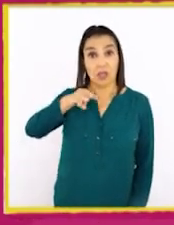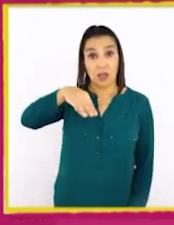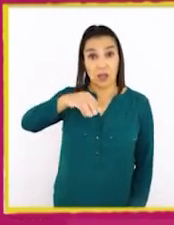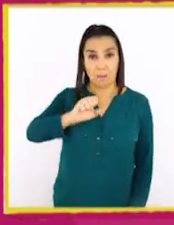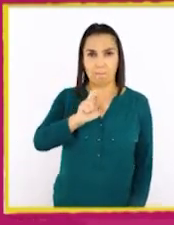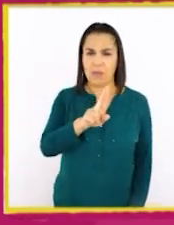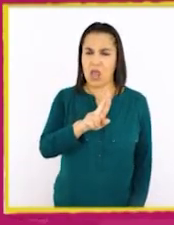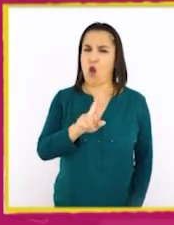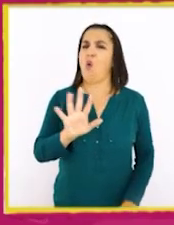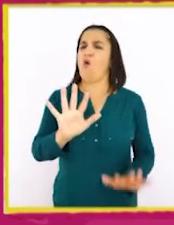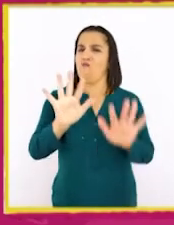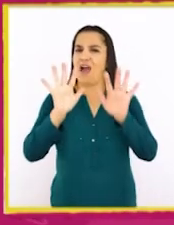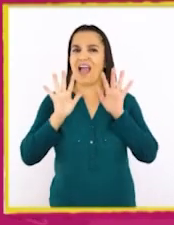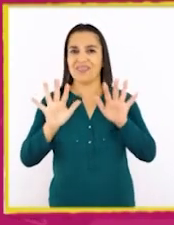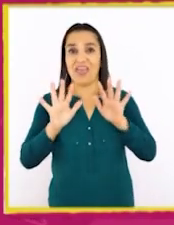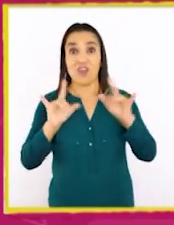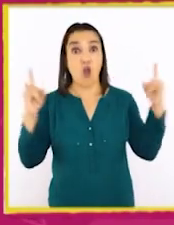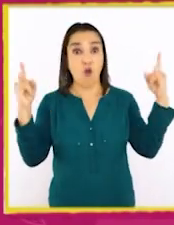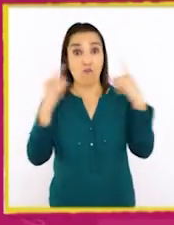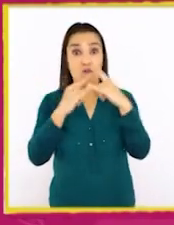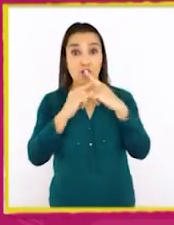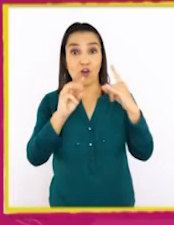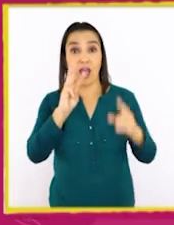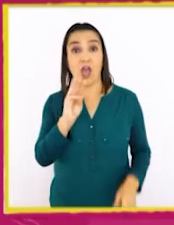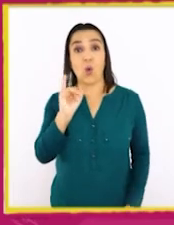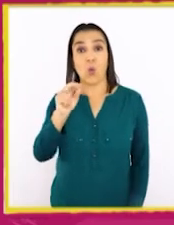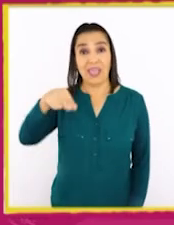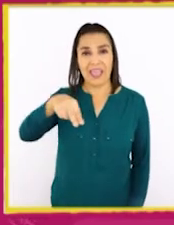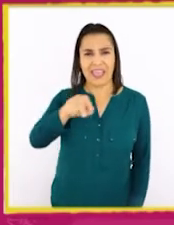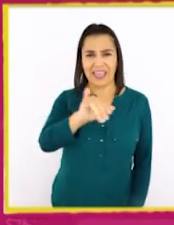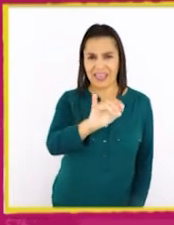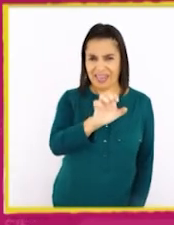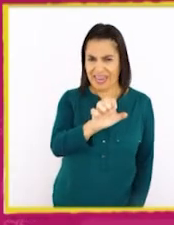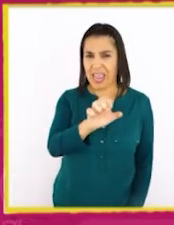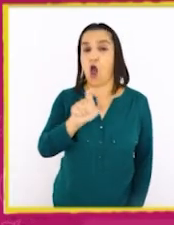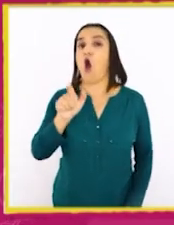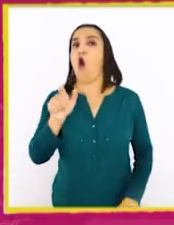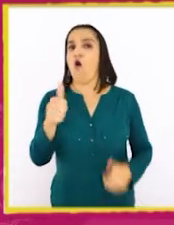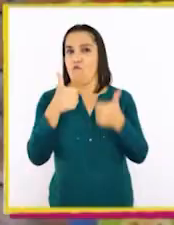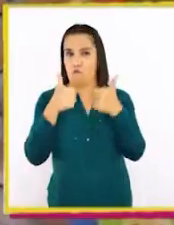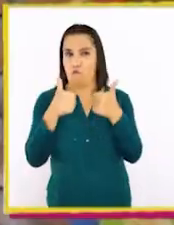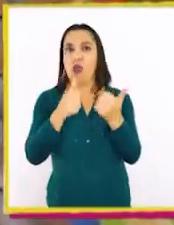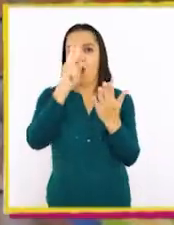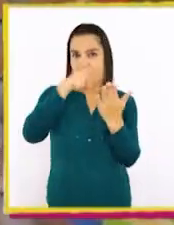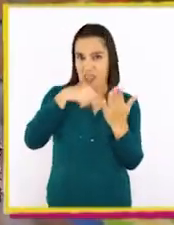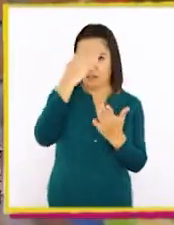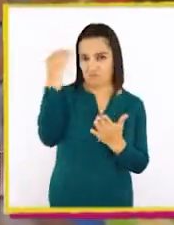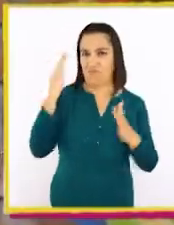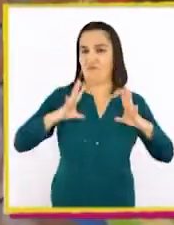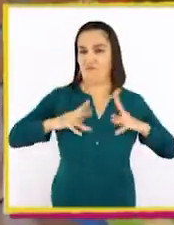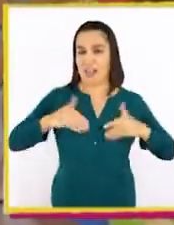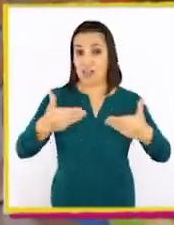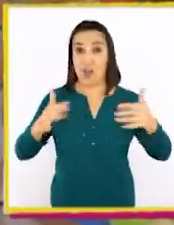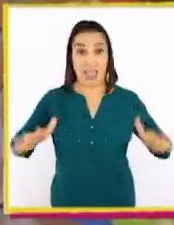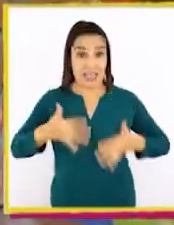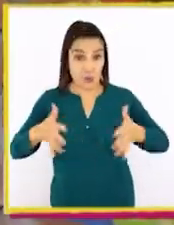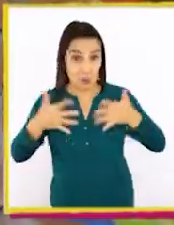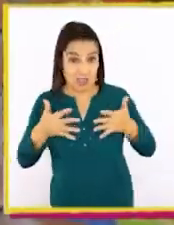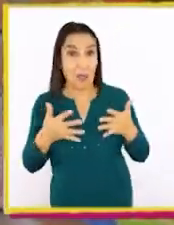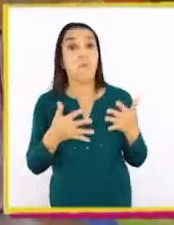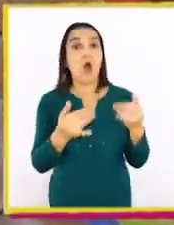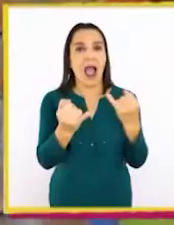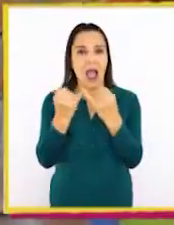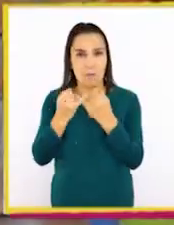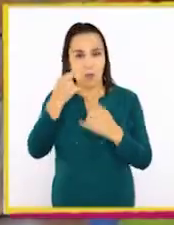Y la bruja Winnie. ¡Guau! ¡Qué buenos lectores! ¡Los felicito! Creo que con este entusiasmo de nuestros amigos y